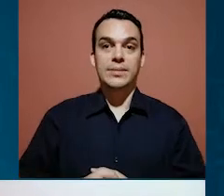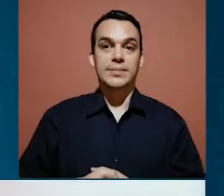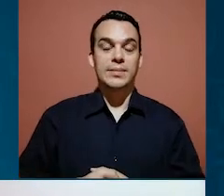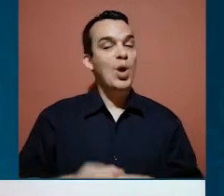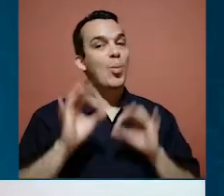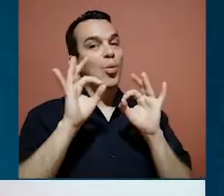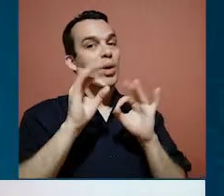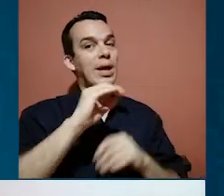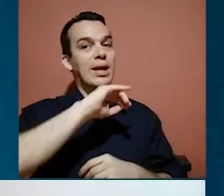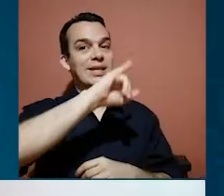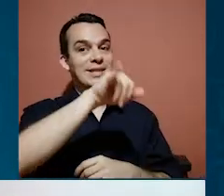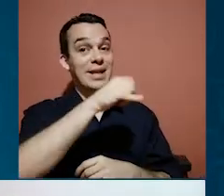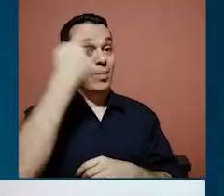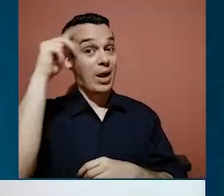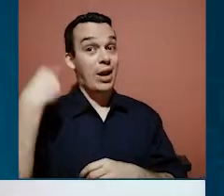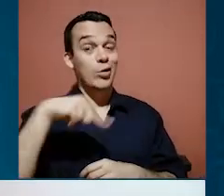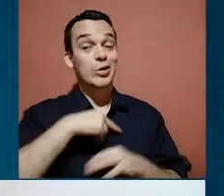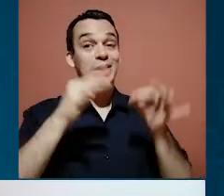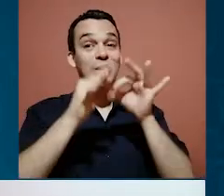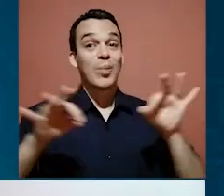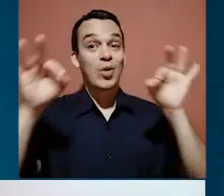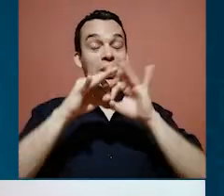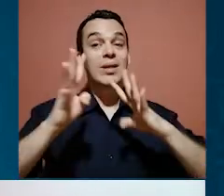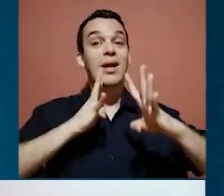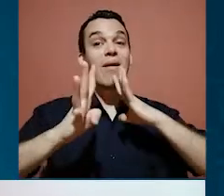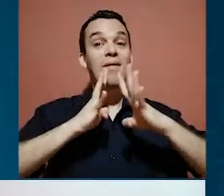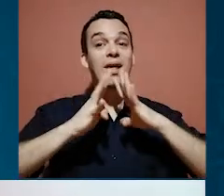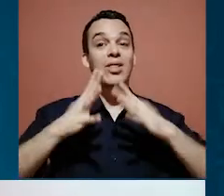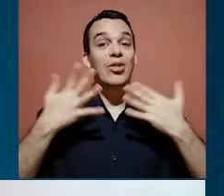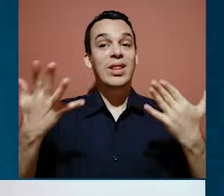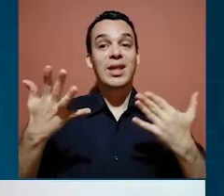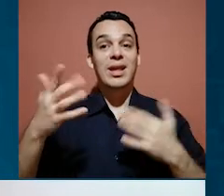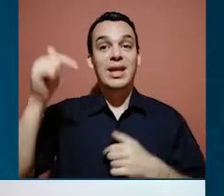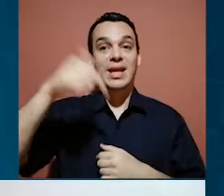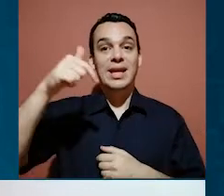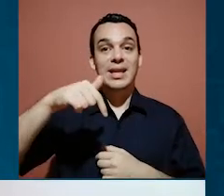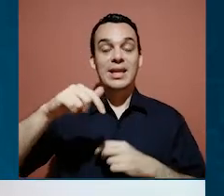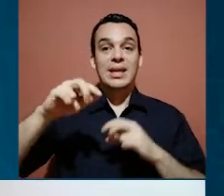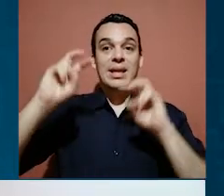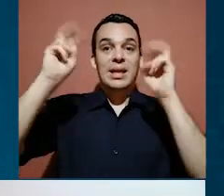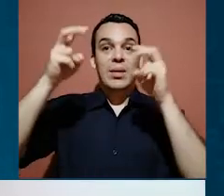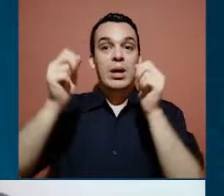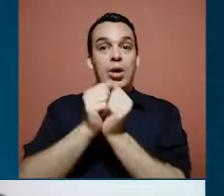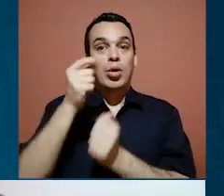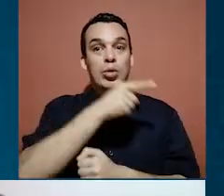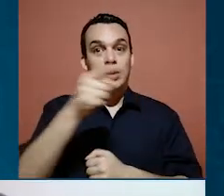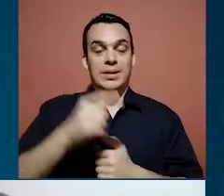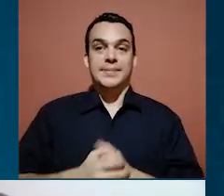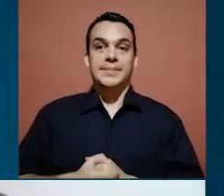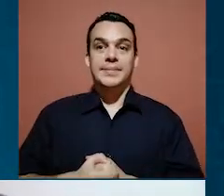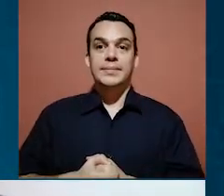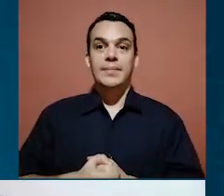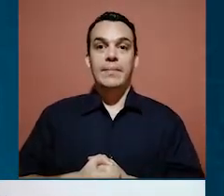Muy bien, Para nosotros es muy importante estar conversando en este programa hoy con usted. Para